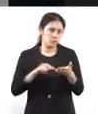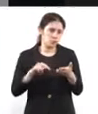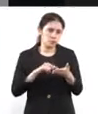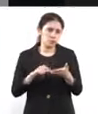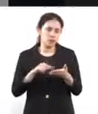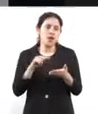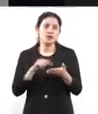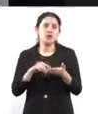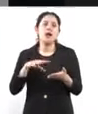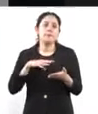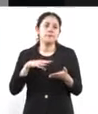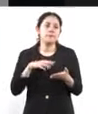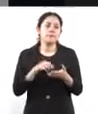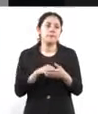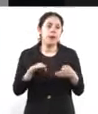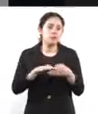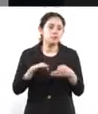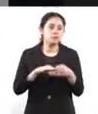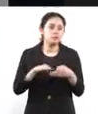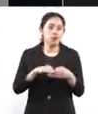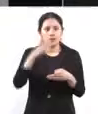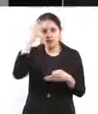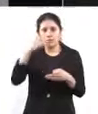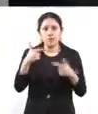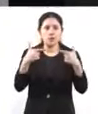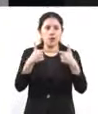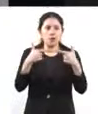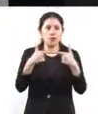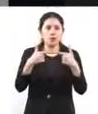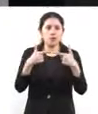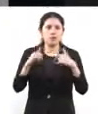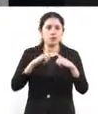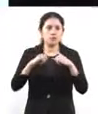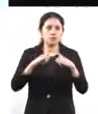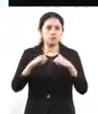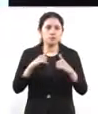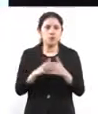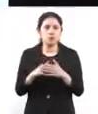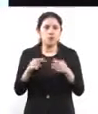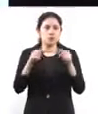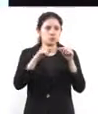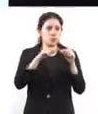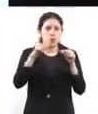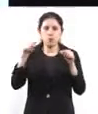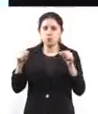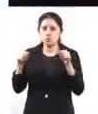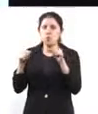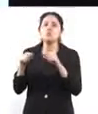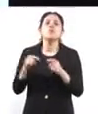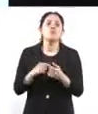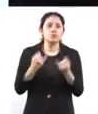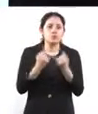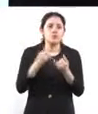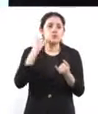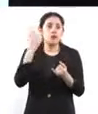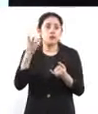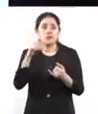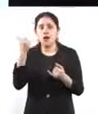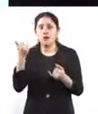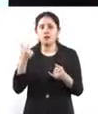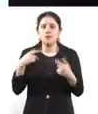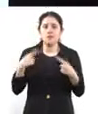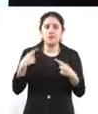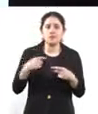directamente a Google Maps para hacer la ruta para poder llegar. Siempre van a poder compartir el evento, si es que lo quieren, quieren invitar